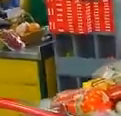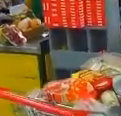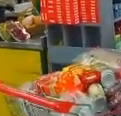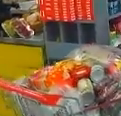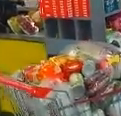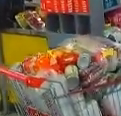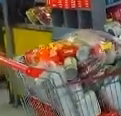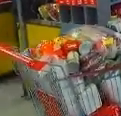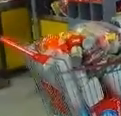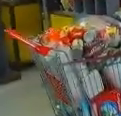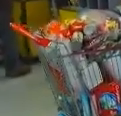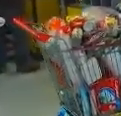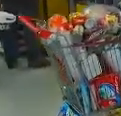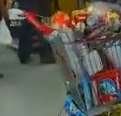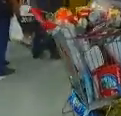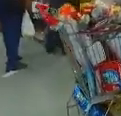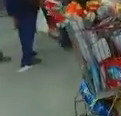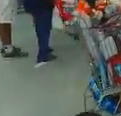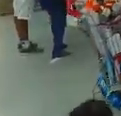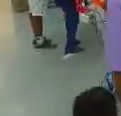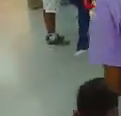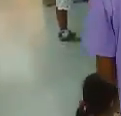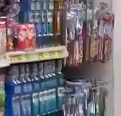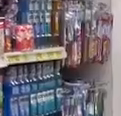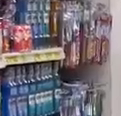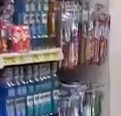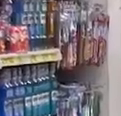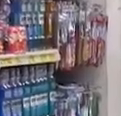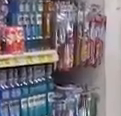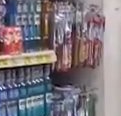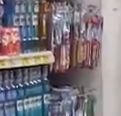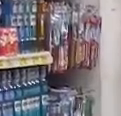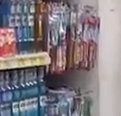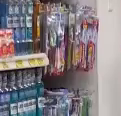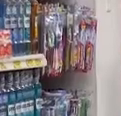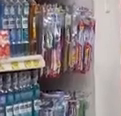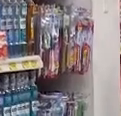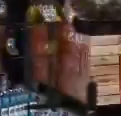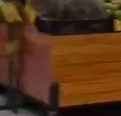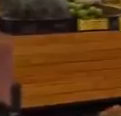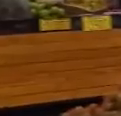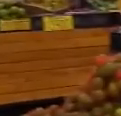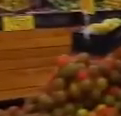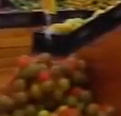Visítenos todos los días En la calle 11 Número 721 Esquina En La Dorada Caldas